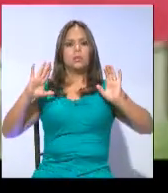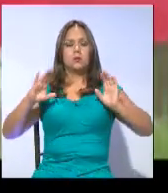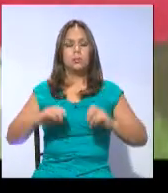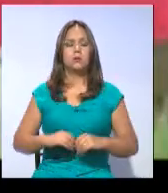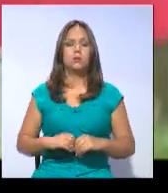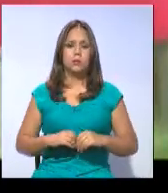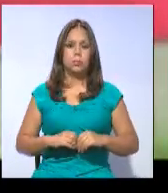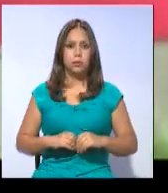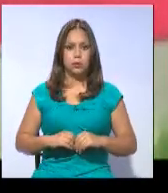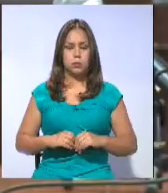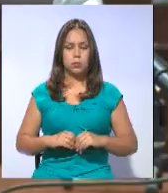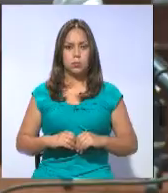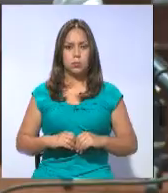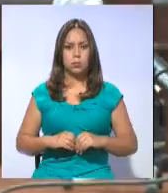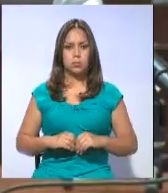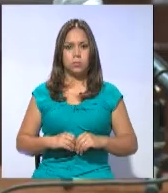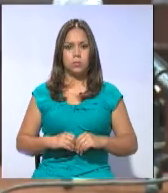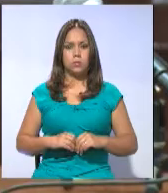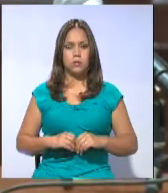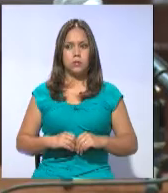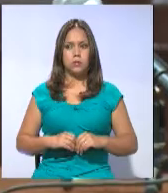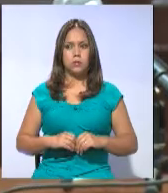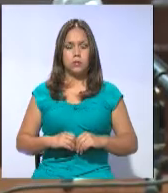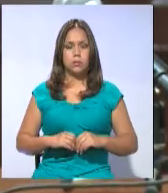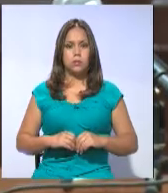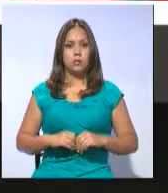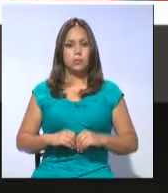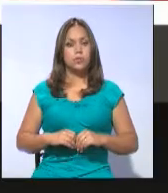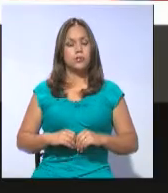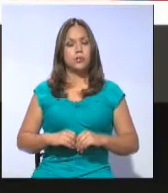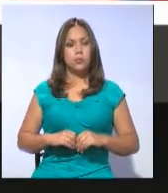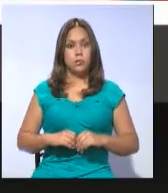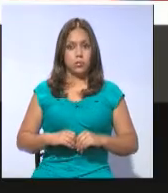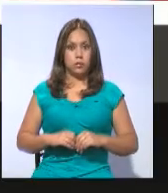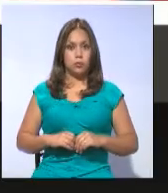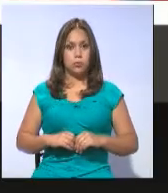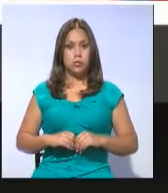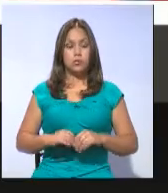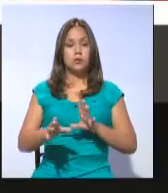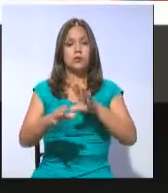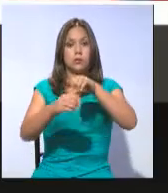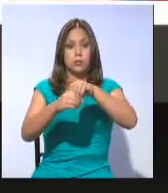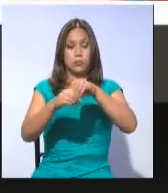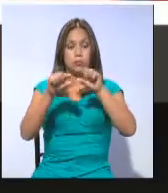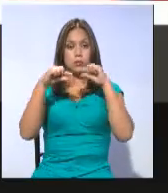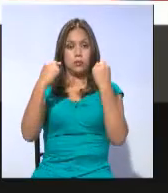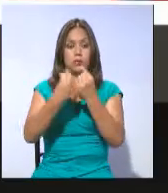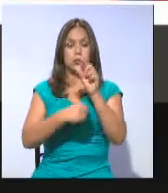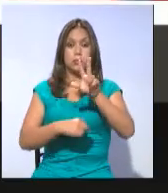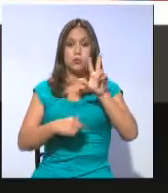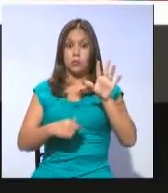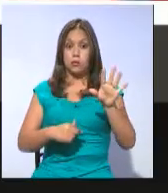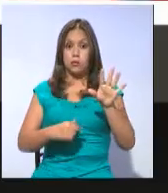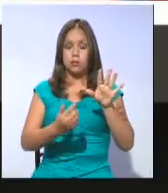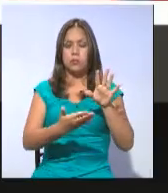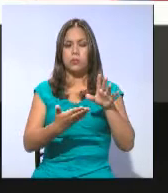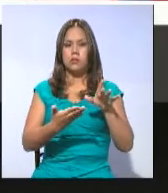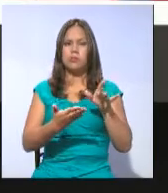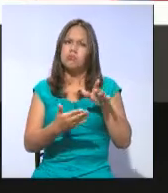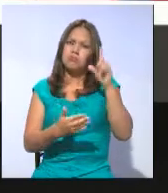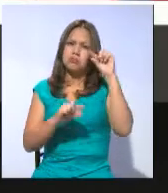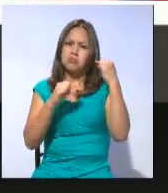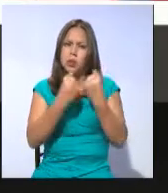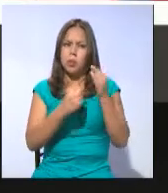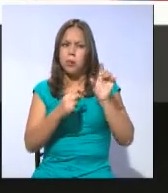inculparlo. Lorena Espinosa, TVL Noticias. Al interior del bloque oficialista existen posturas divididas